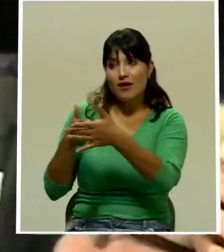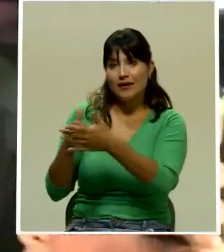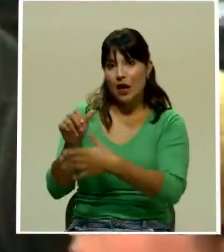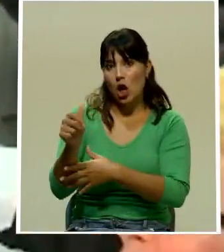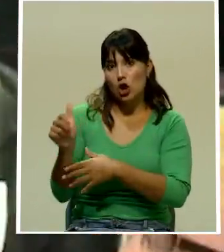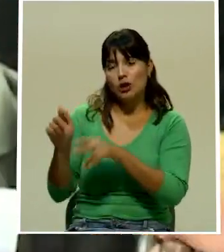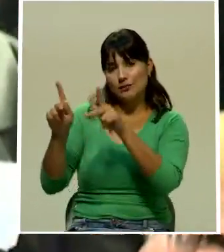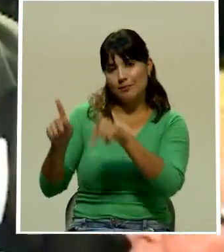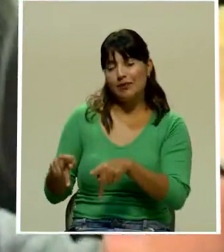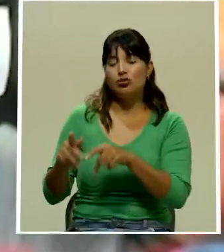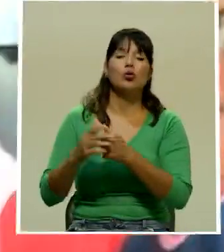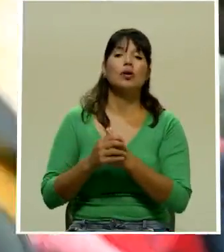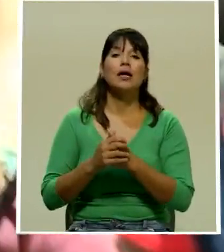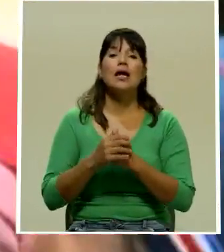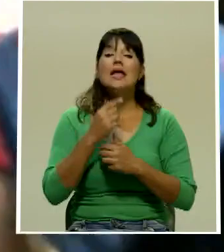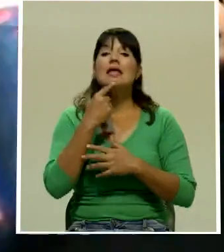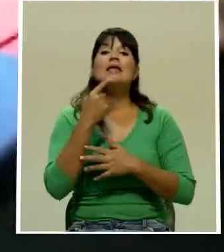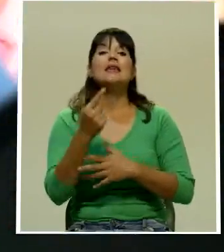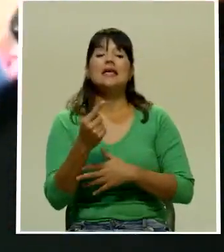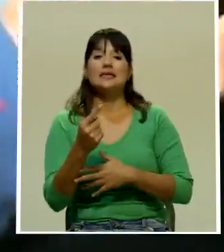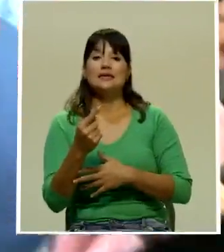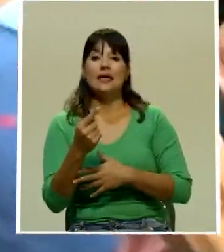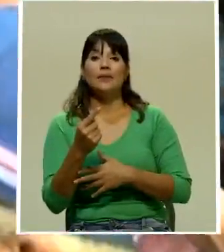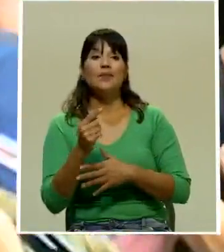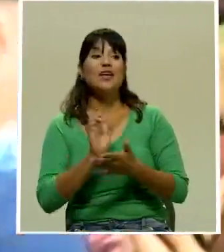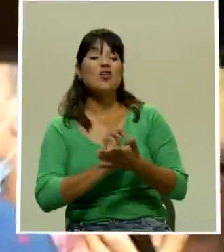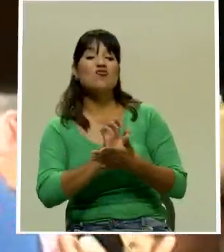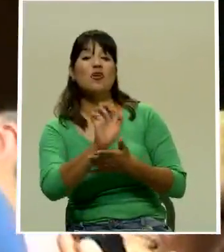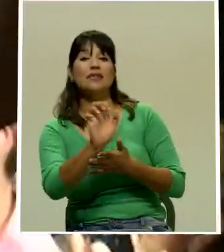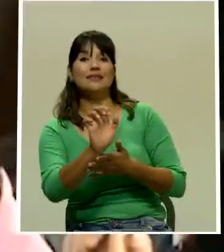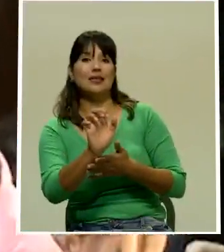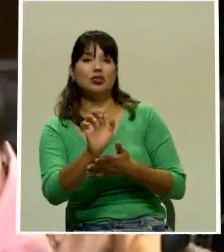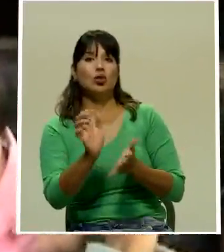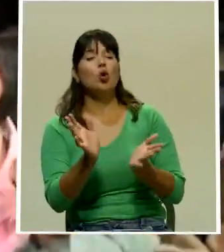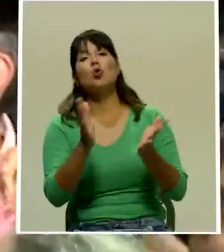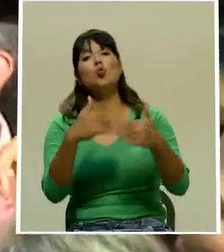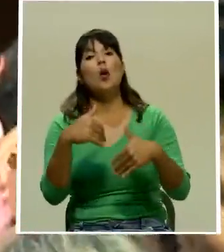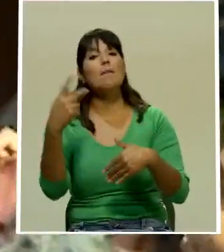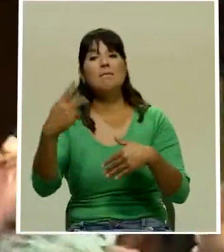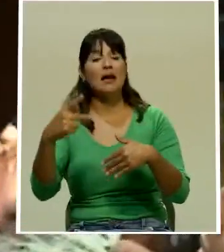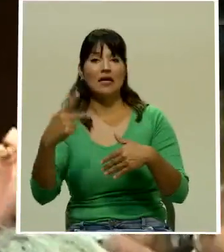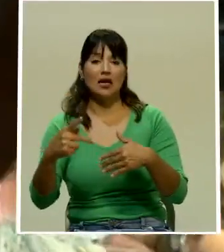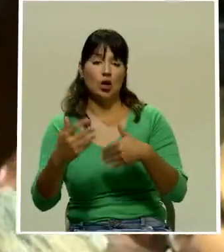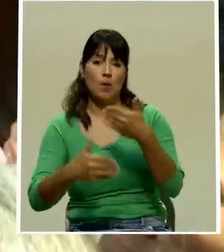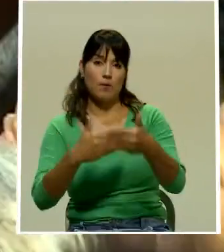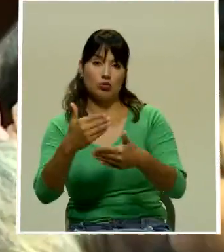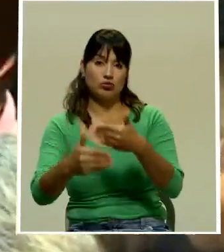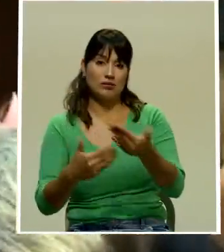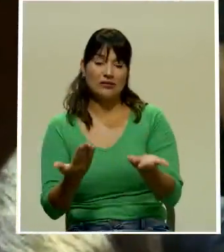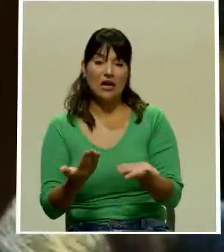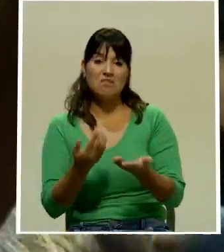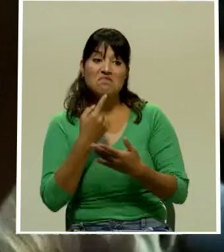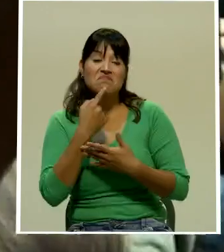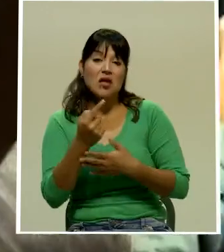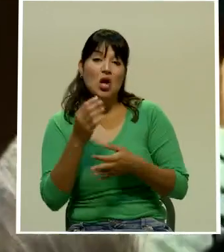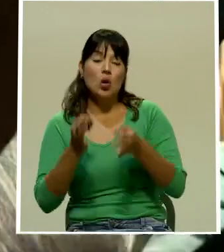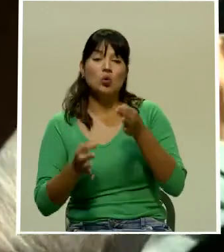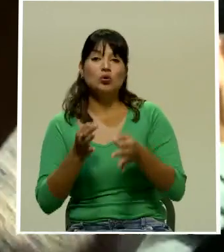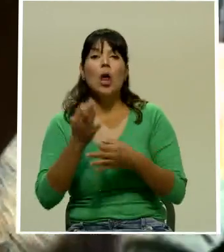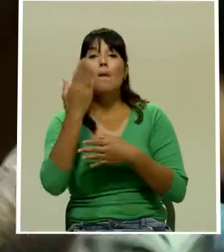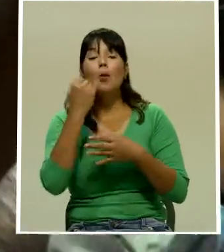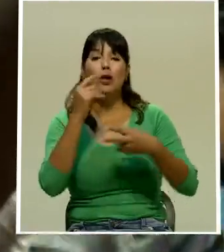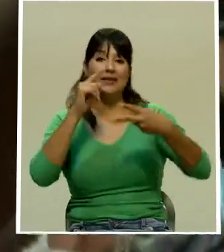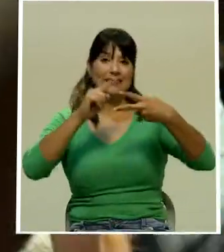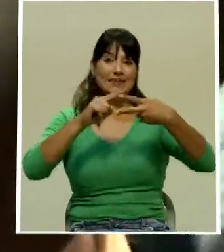Penal sí se acreditó el indicio de probabilidad, pero se rechazó la existencia de los dos peligros procesales. Primero porque la continuidad delictiva se da